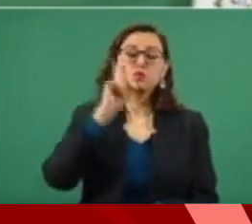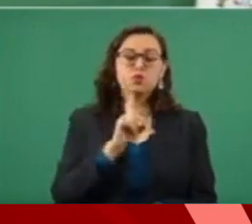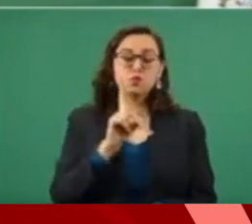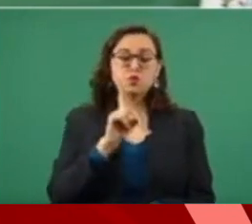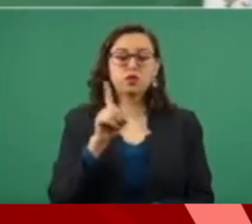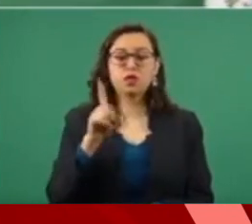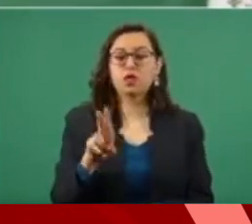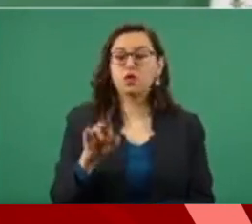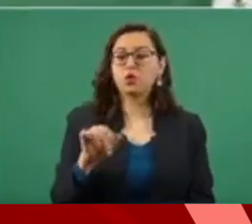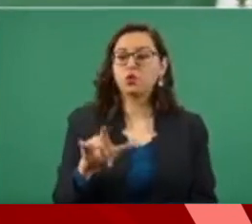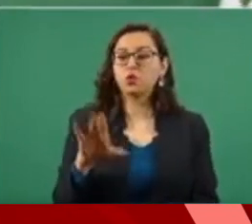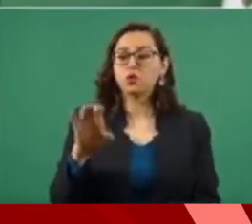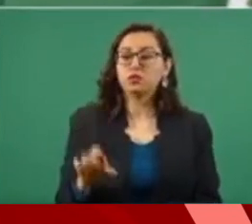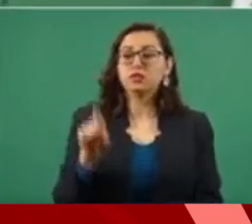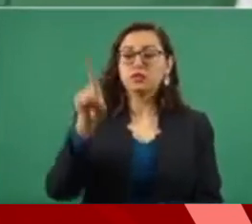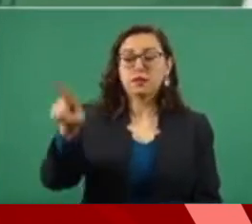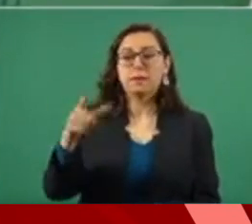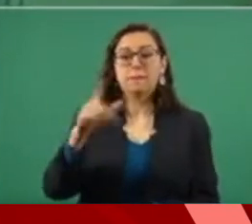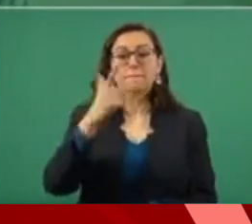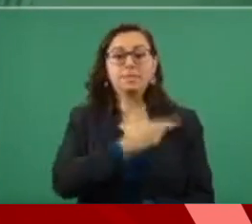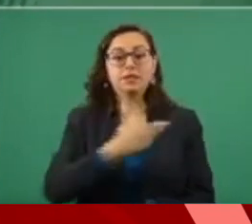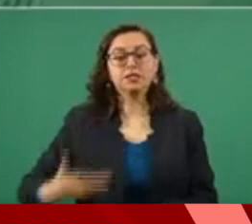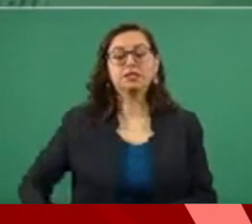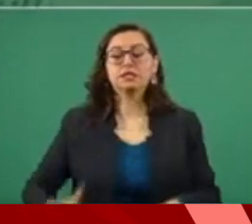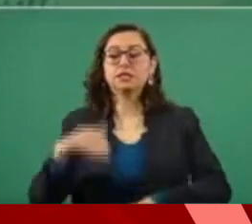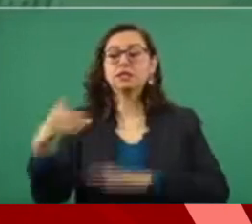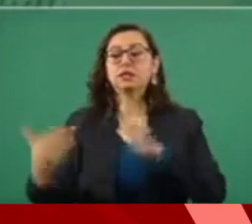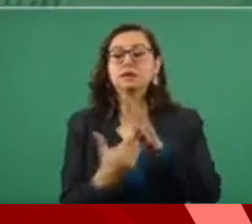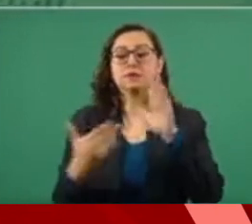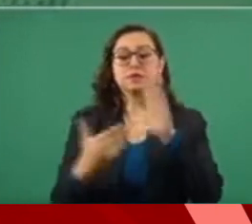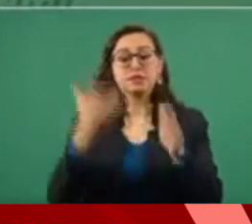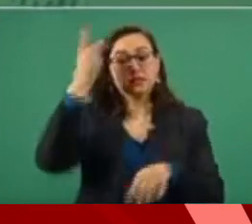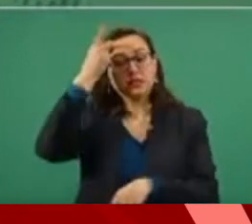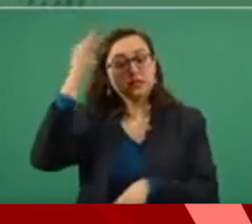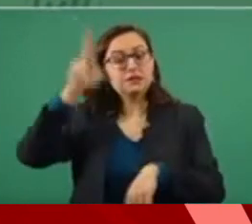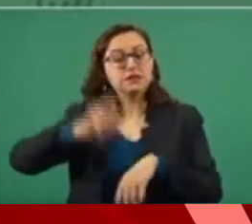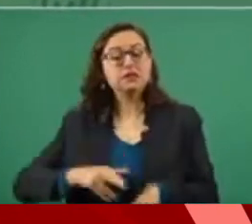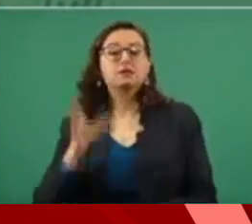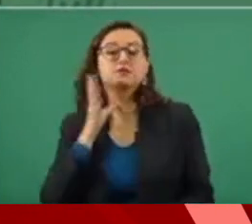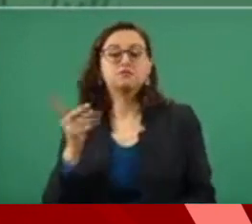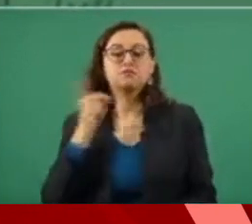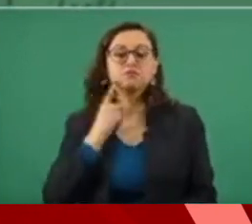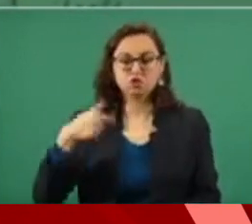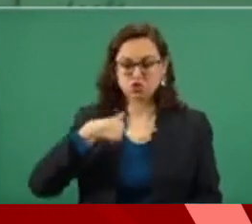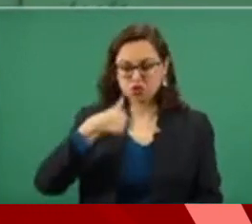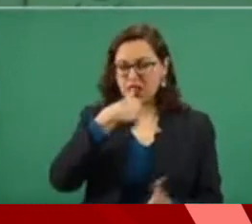presidenta de la mesa directiva de la Cámara de Diputados,